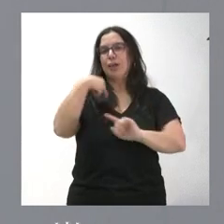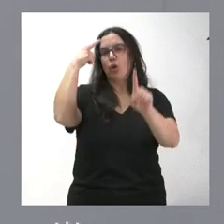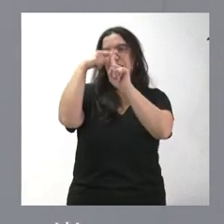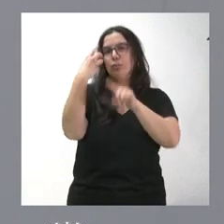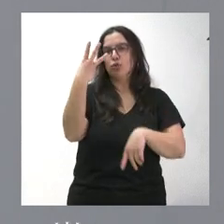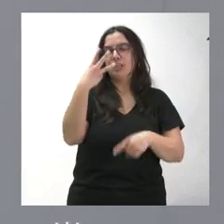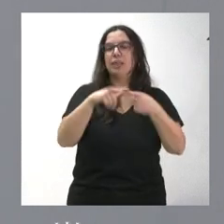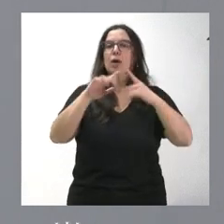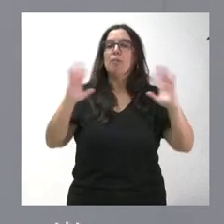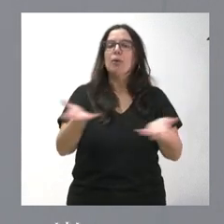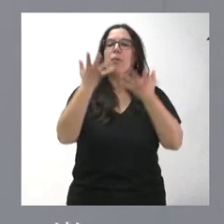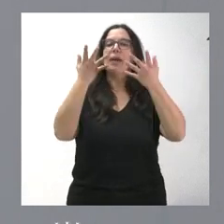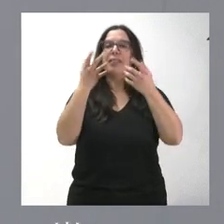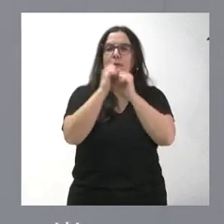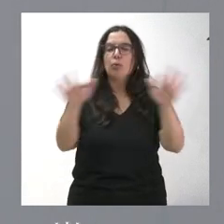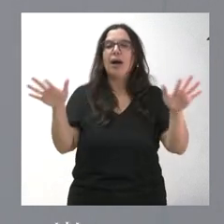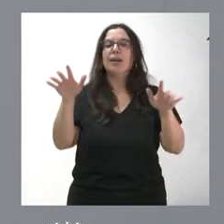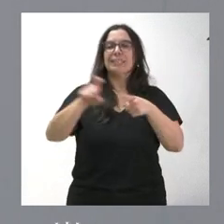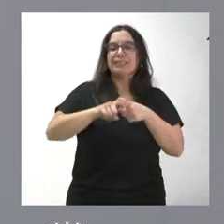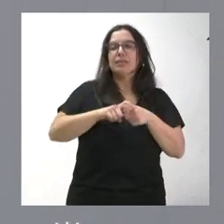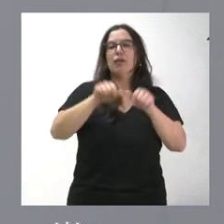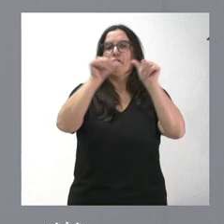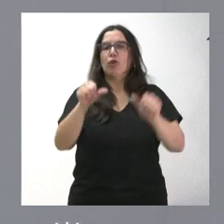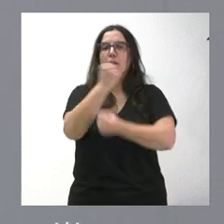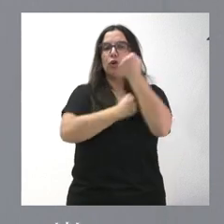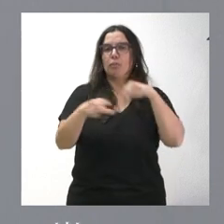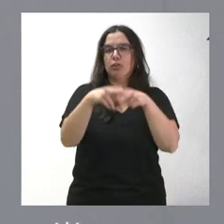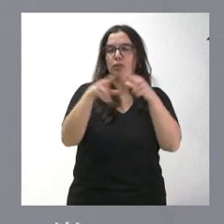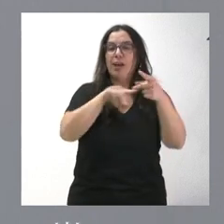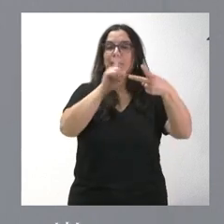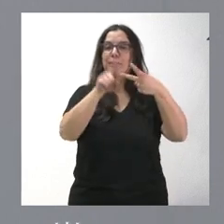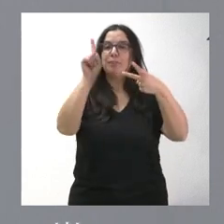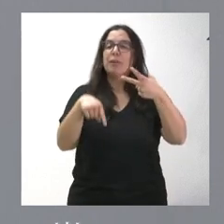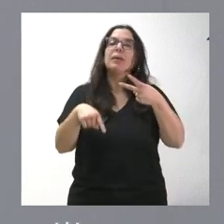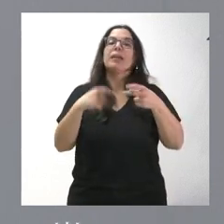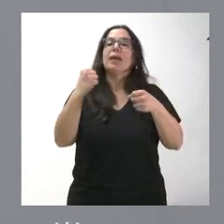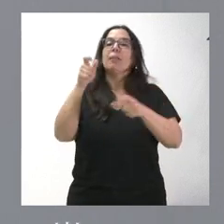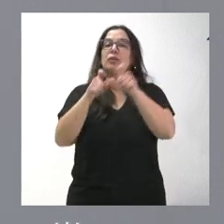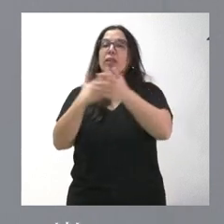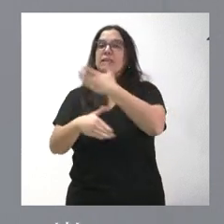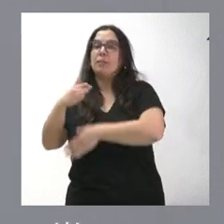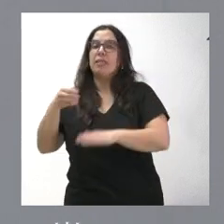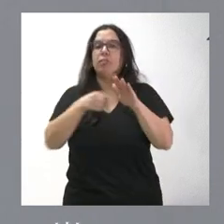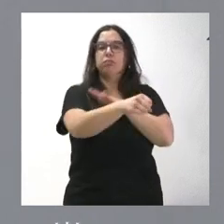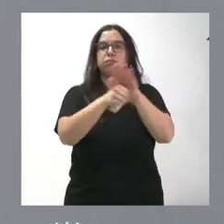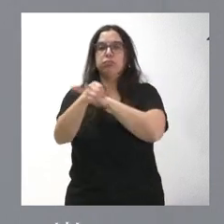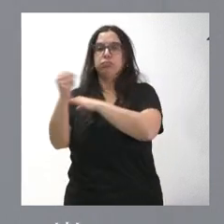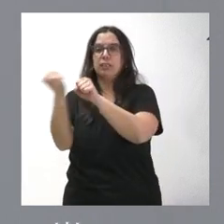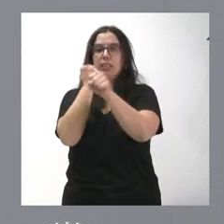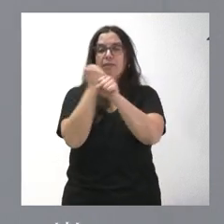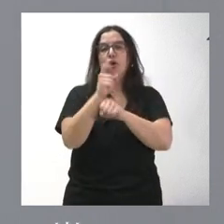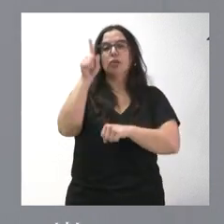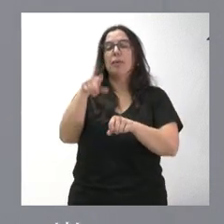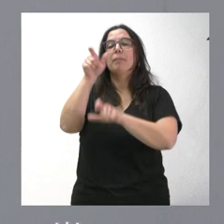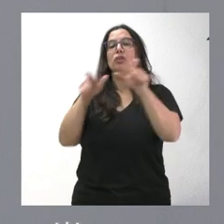Promover y divulgar las cualidades de las fórmulas de la economía social, incorporar a la vida laboral a las personas con discapacidad y en situación de riesgo